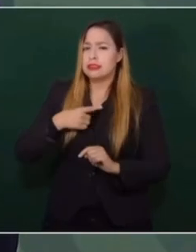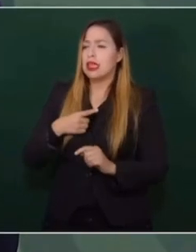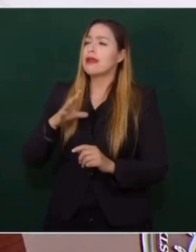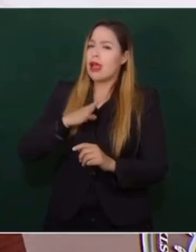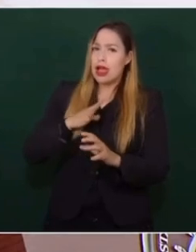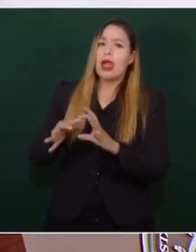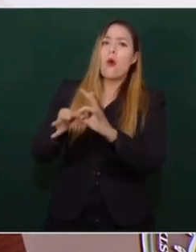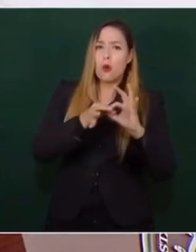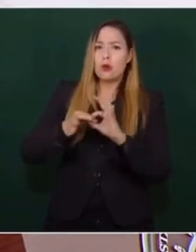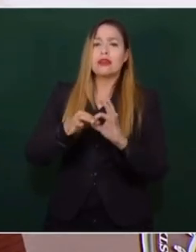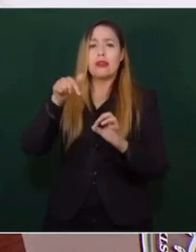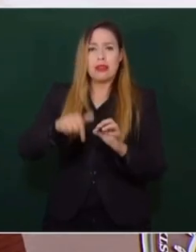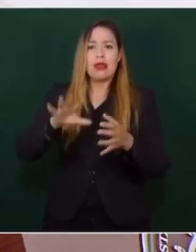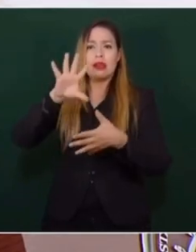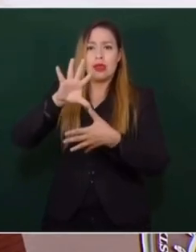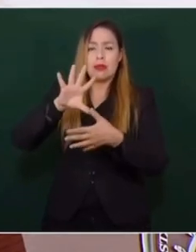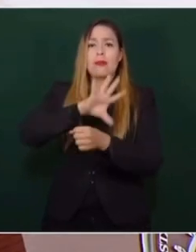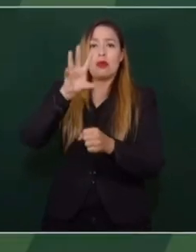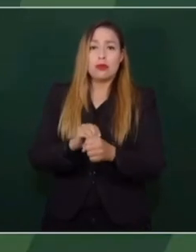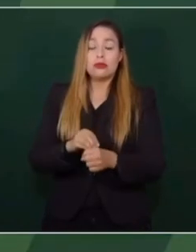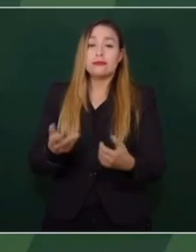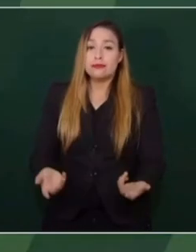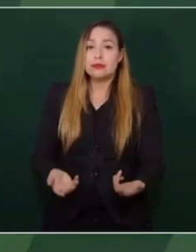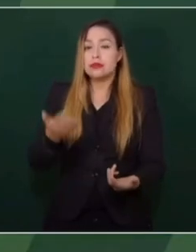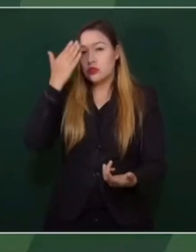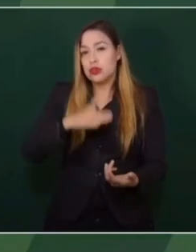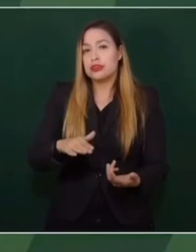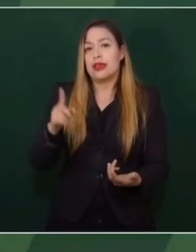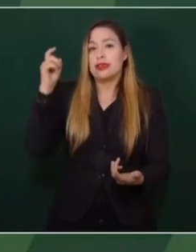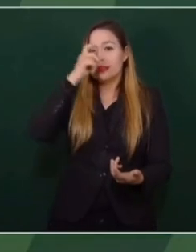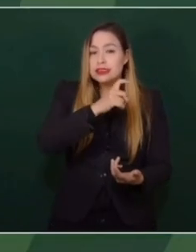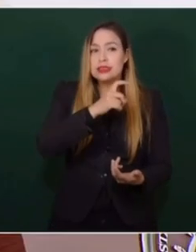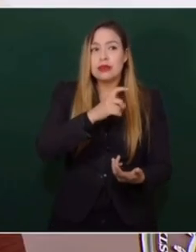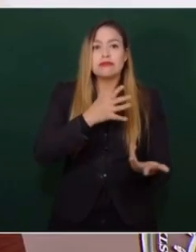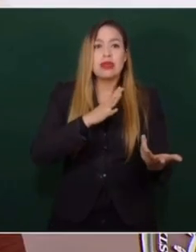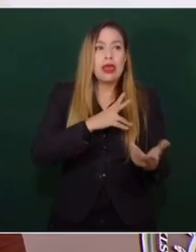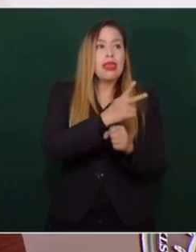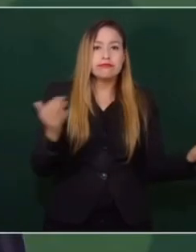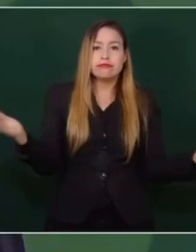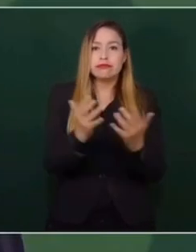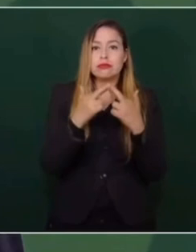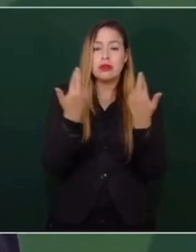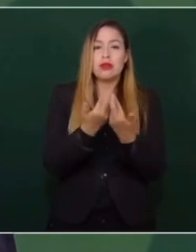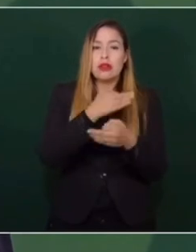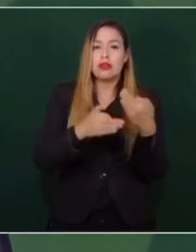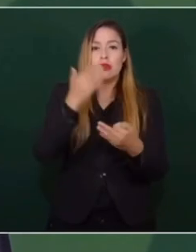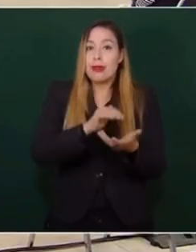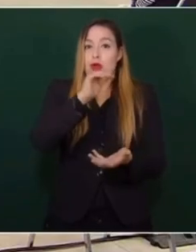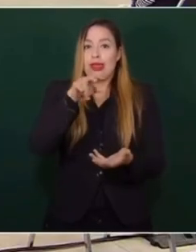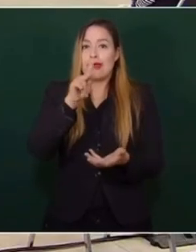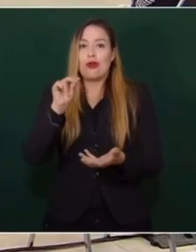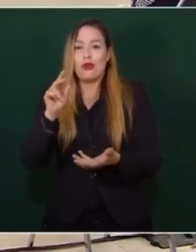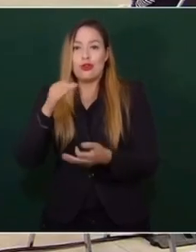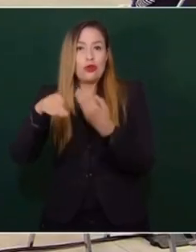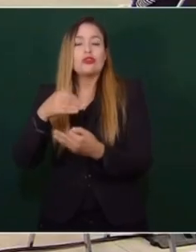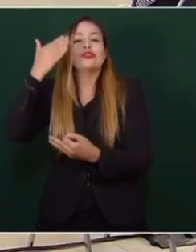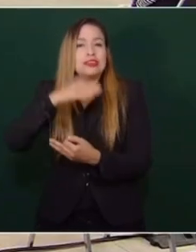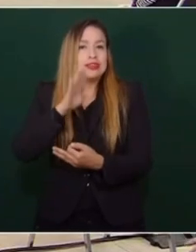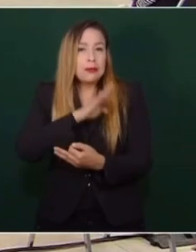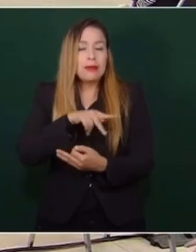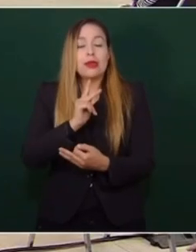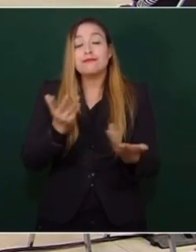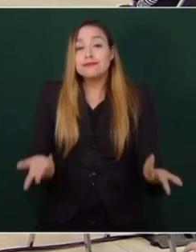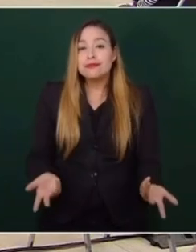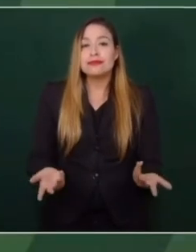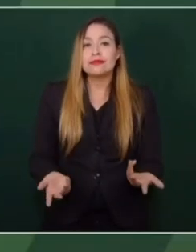América. Y que es una contradicción convocar a una cumbre de las Américas y no invitar a todos. Todavía yo